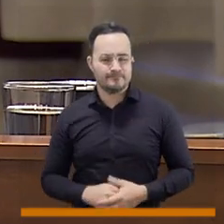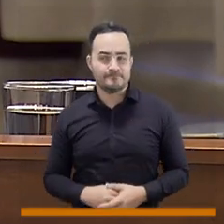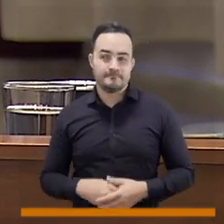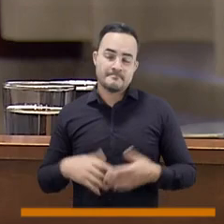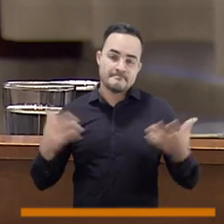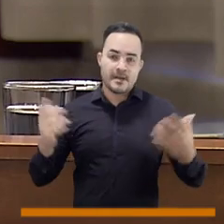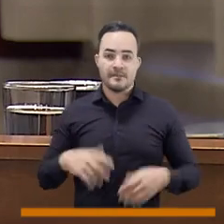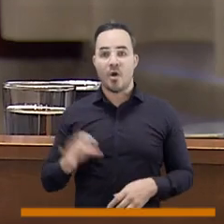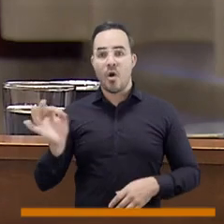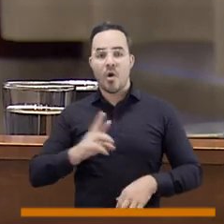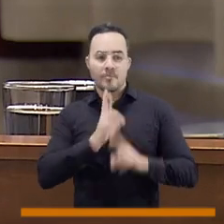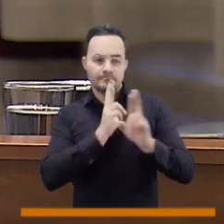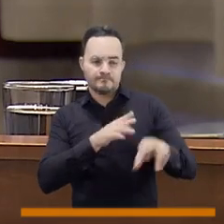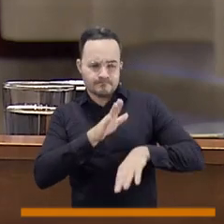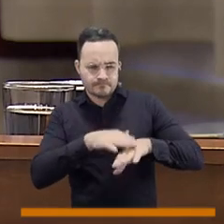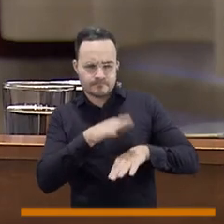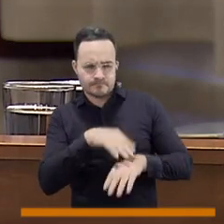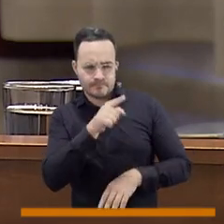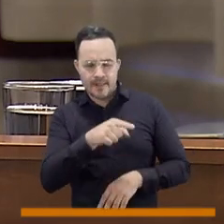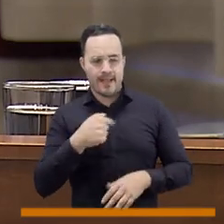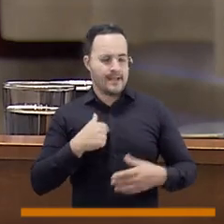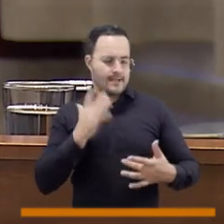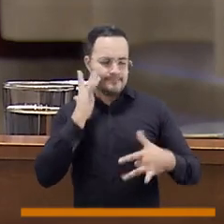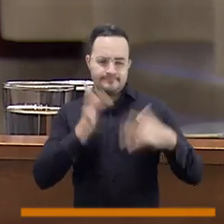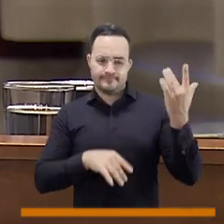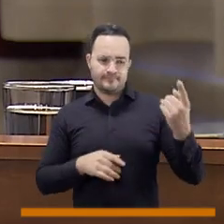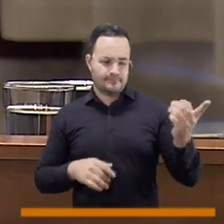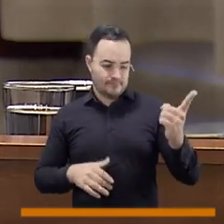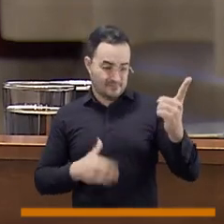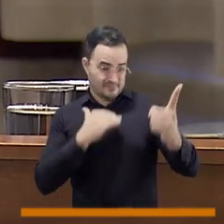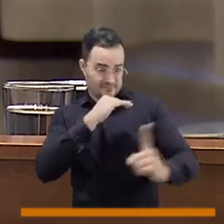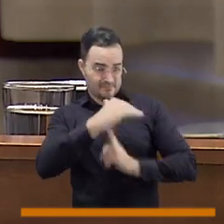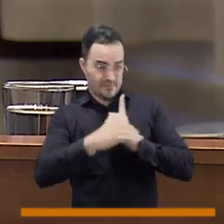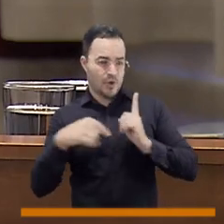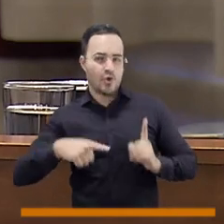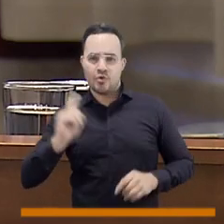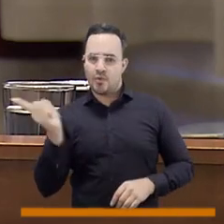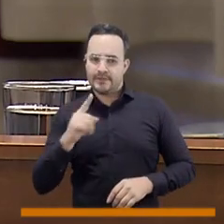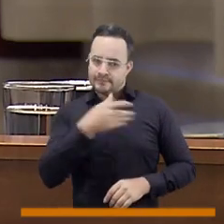usted no es de la IPS que contrata con nosotros.